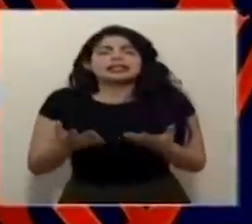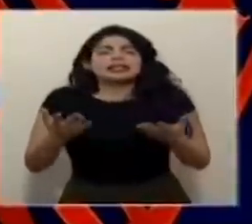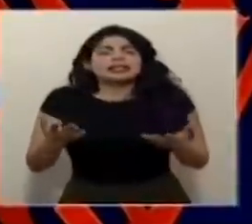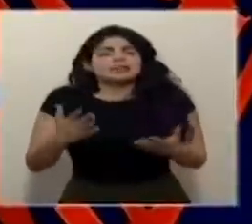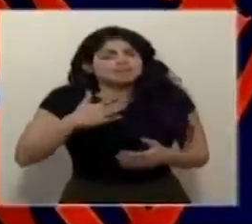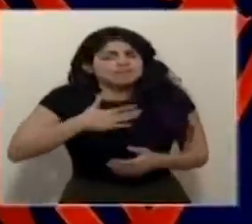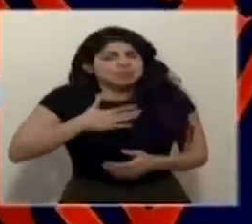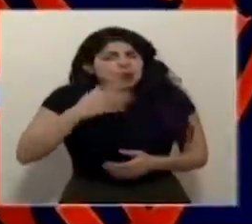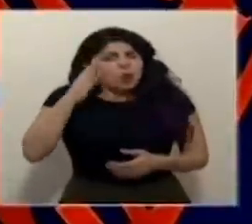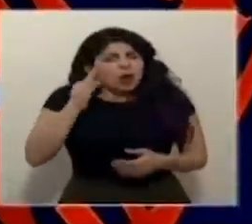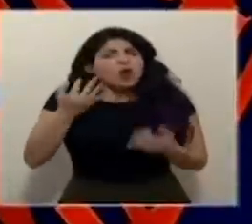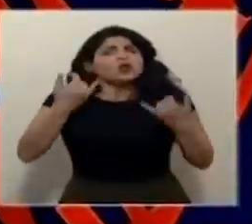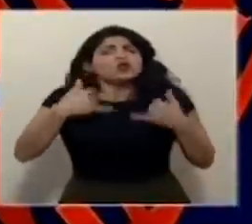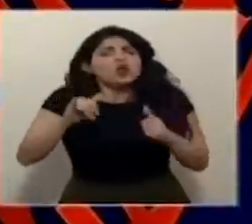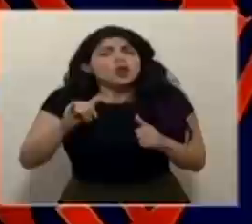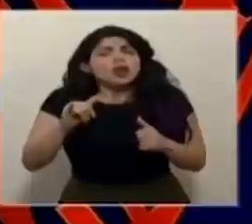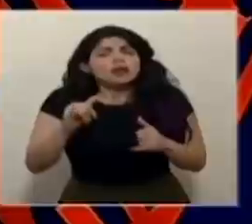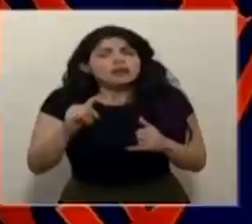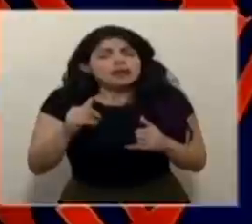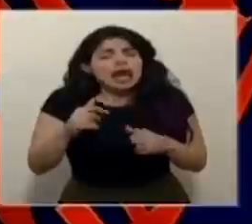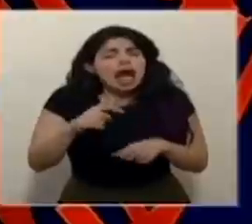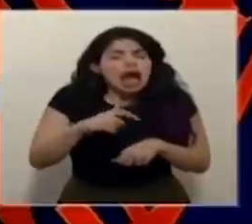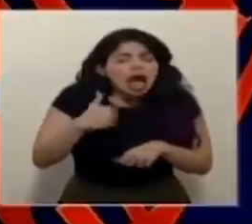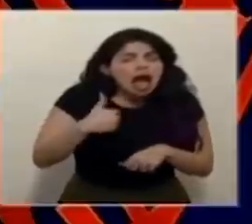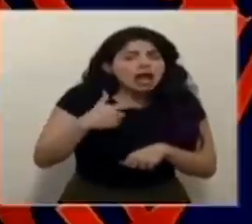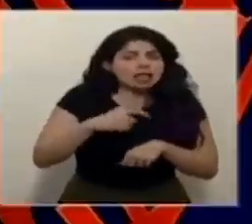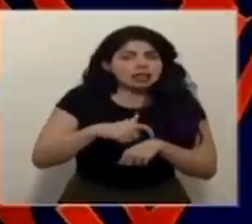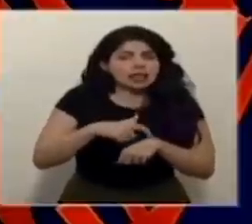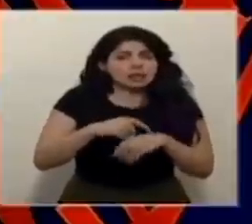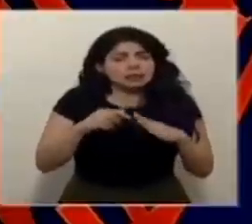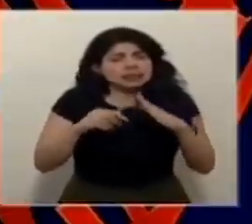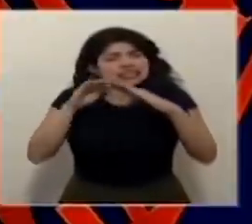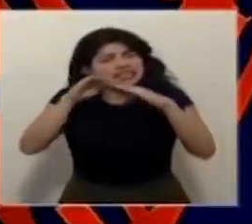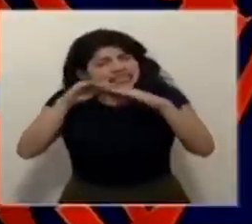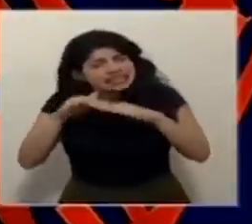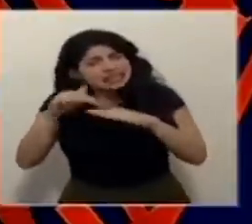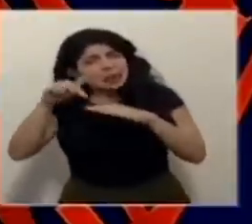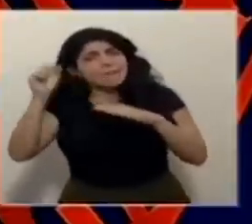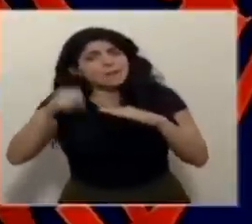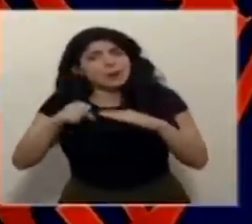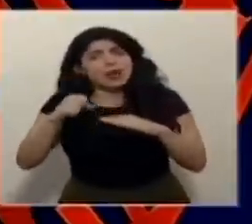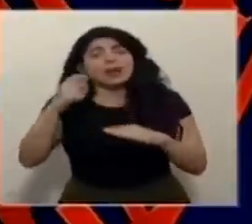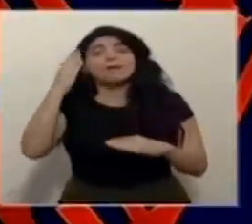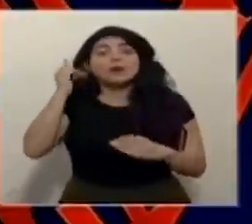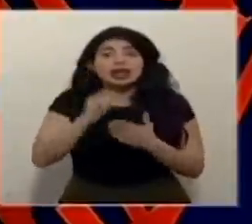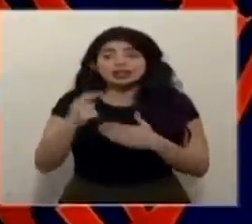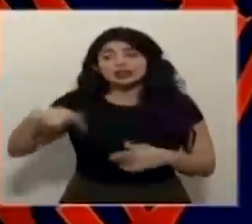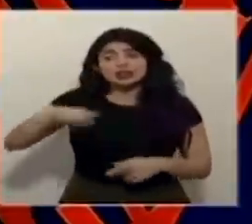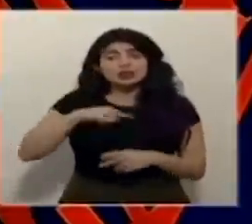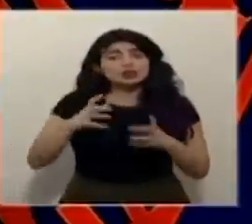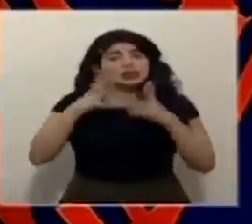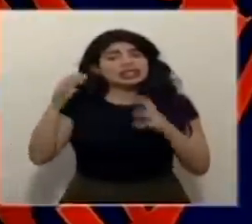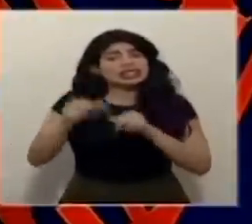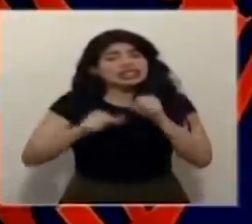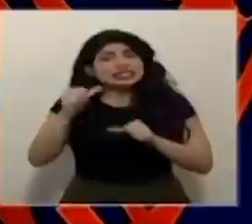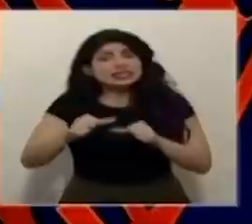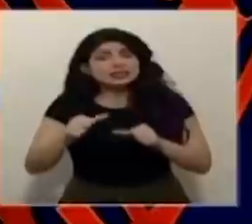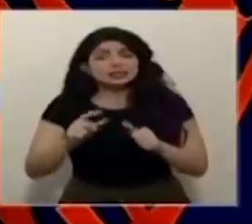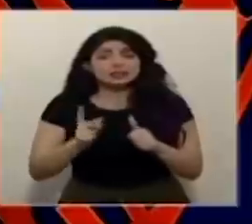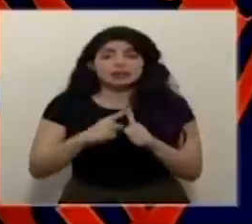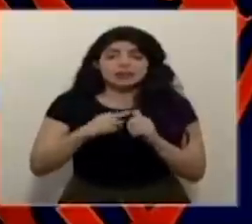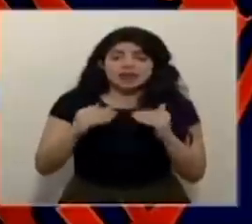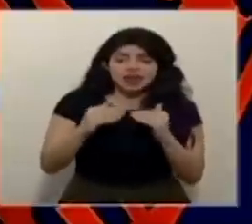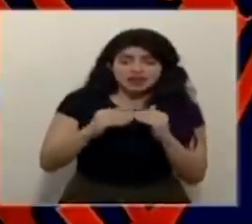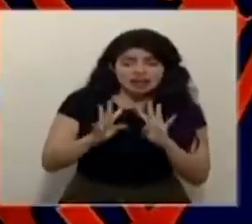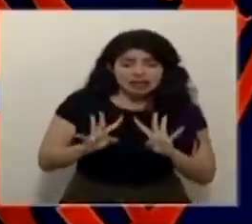yo creo que todavía estamos a tiempo de quebrar esa curva y por eso estamos haciendo todo este esfuerzo fortaleciendo el primer nivel